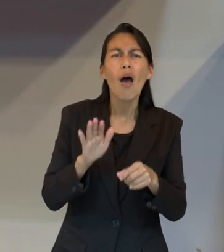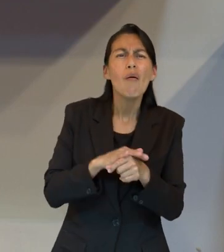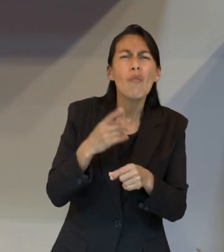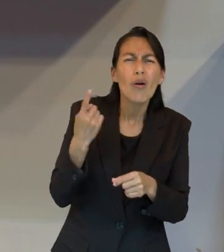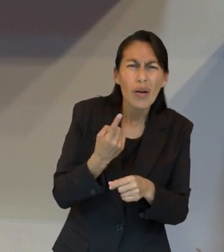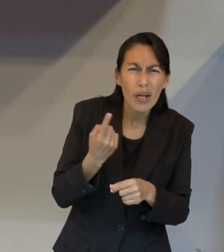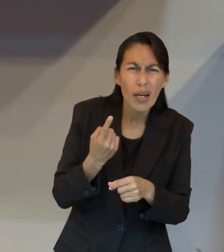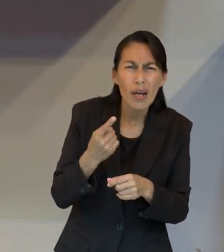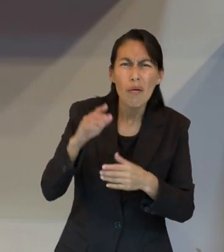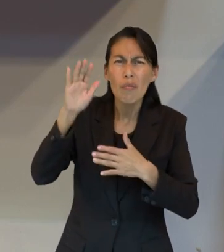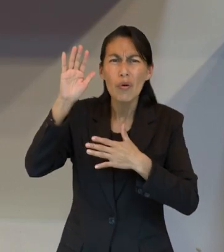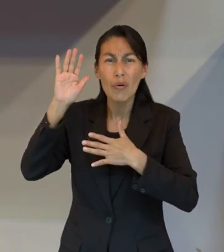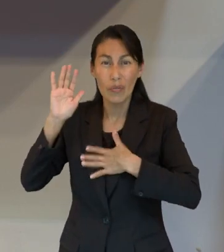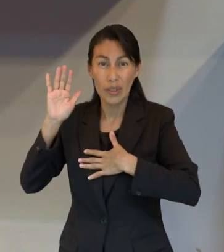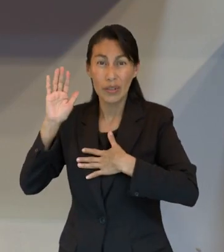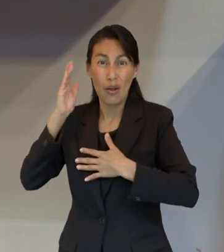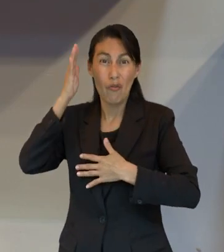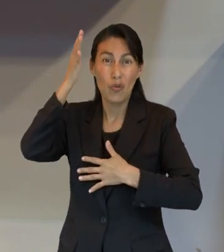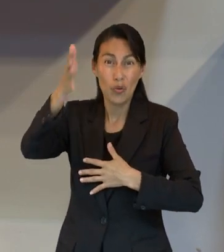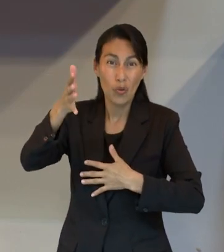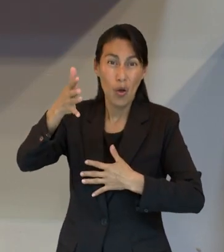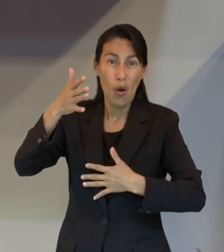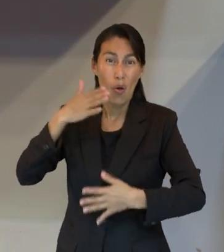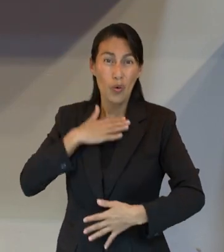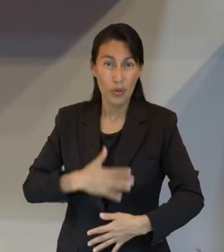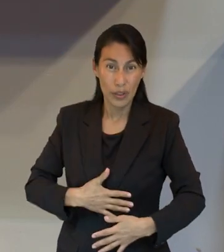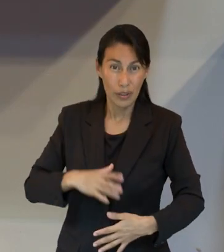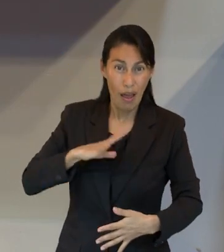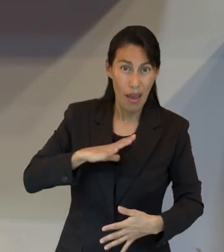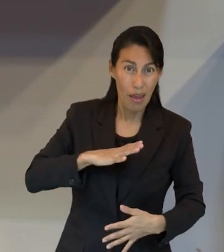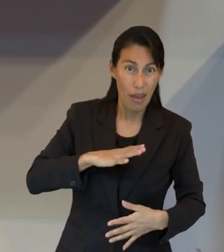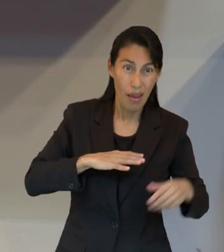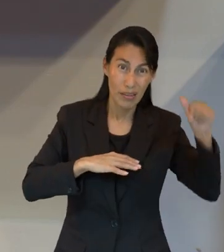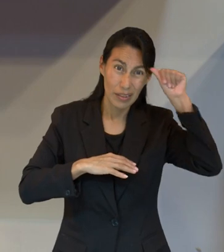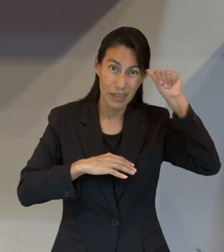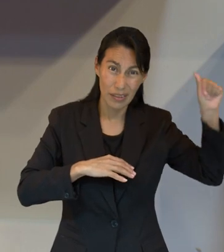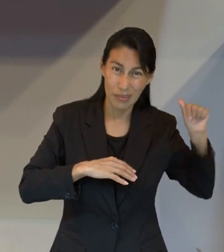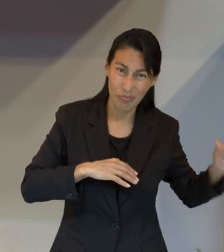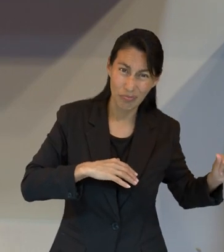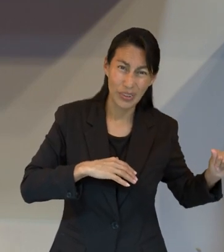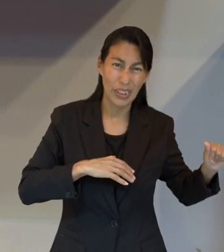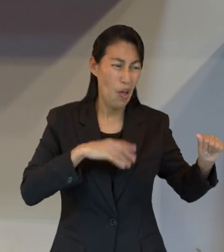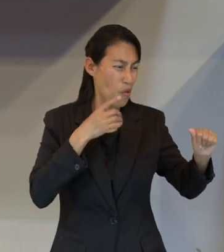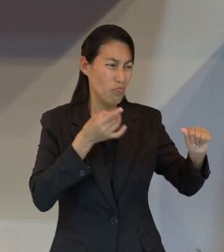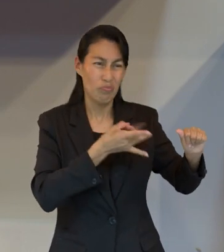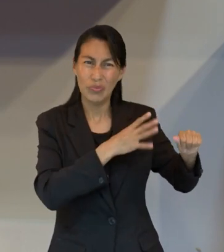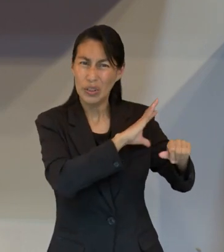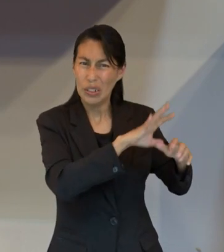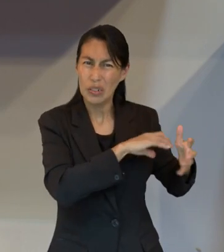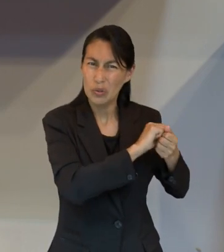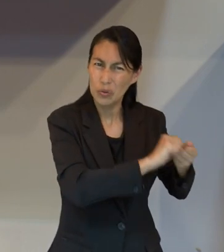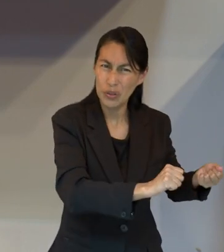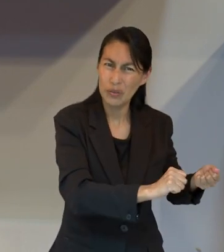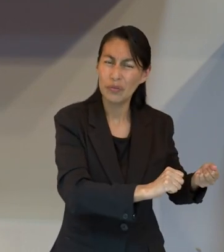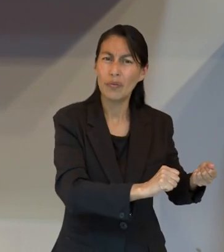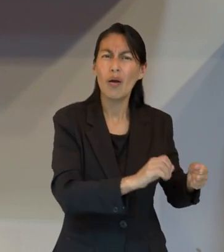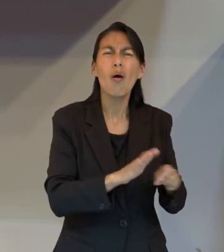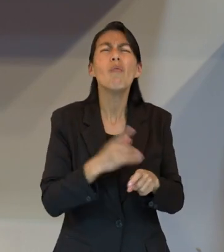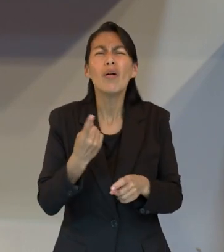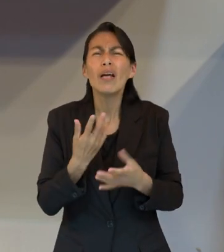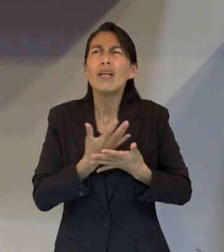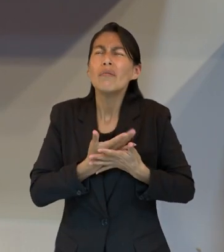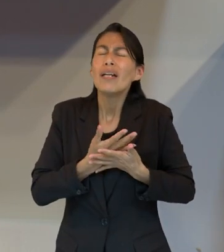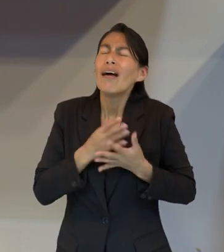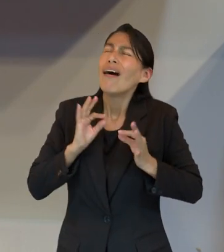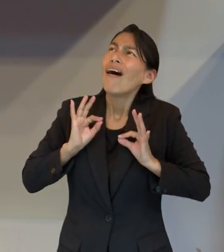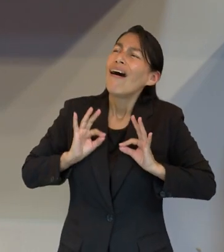esto que hemos escuchado. y dice, ¿Por qué la promesa de que un día se hará justicia y que el mal será destruido algún día es